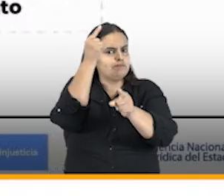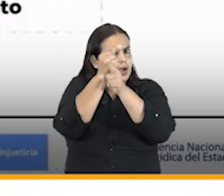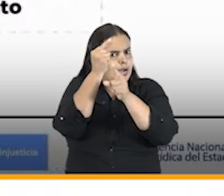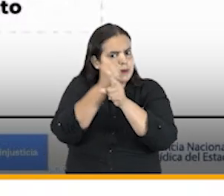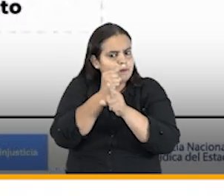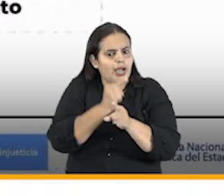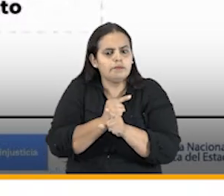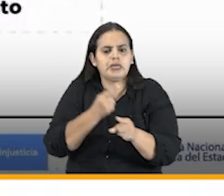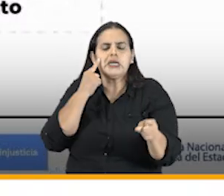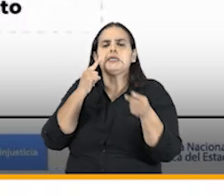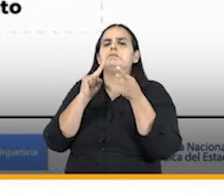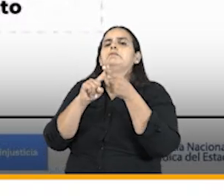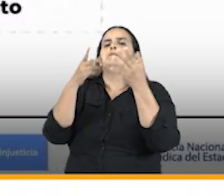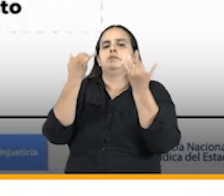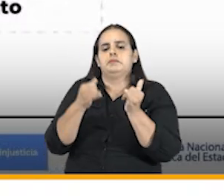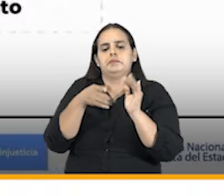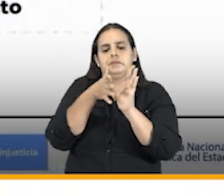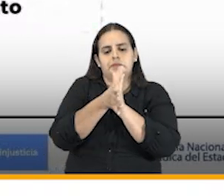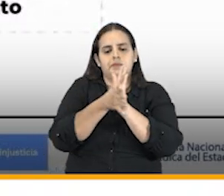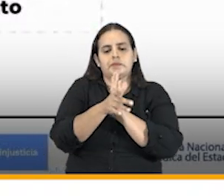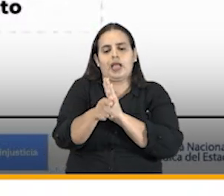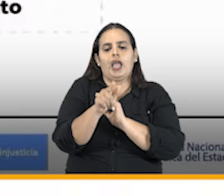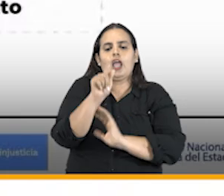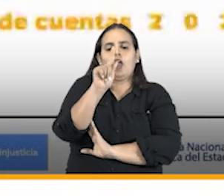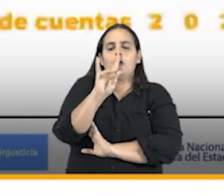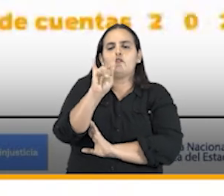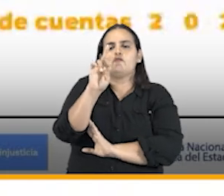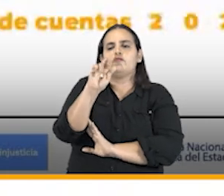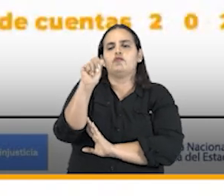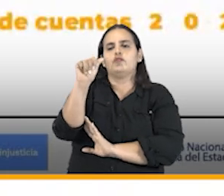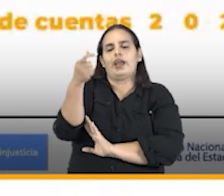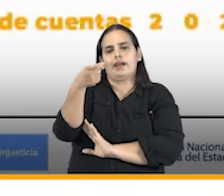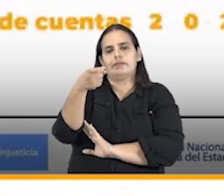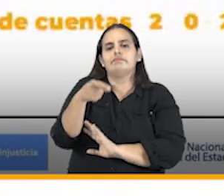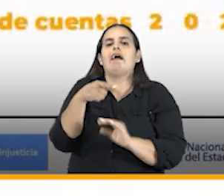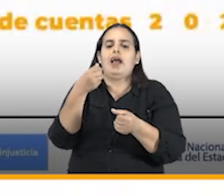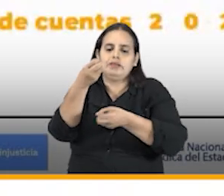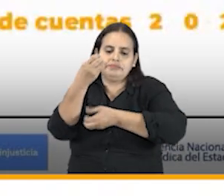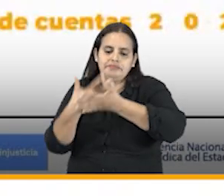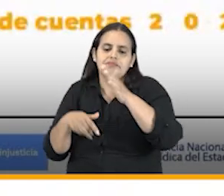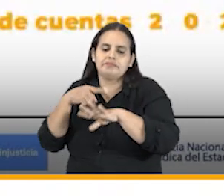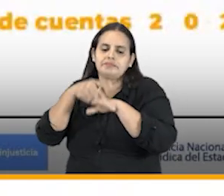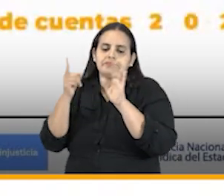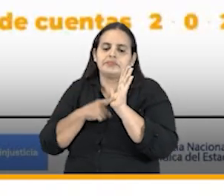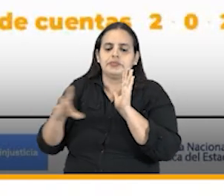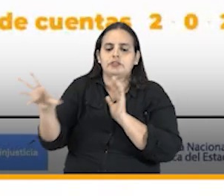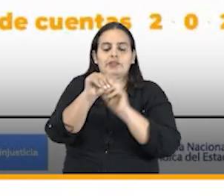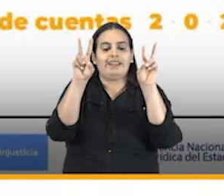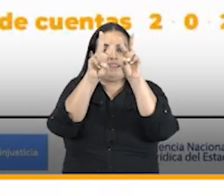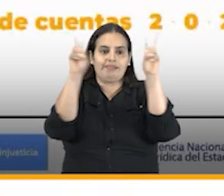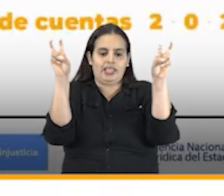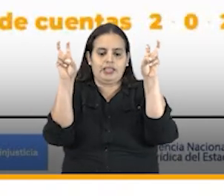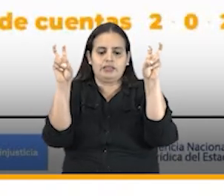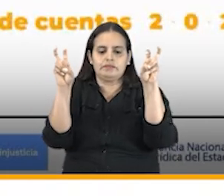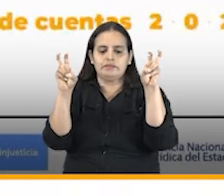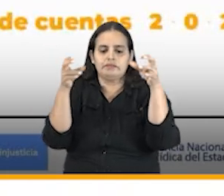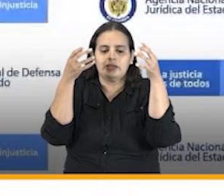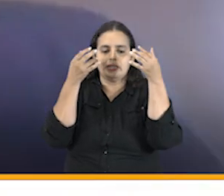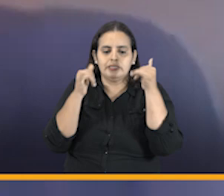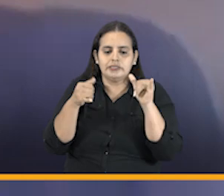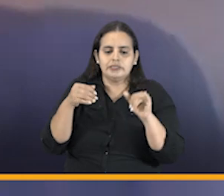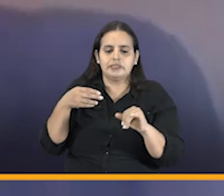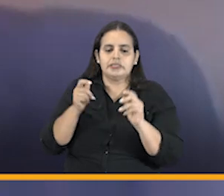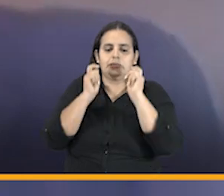y de alcance en este componente del foraje de manera que estos son los temas que